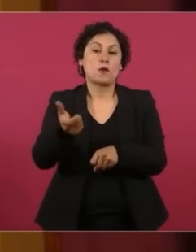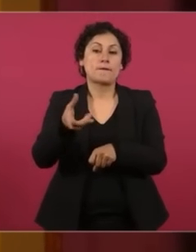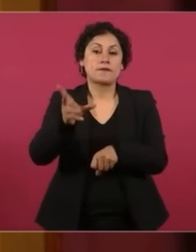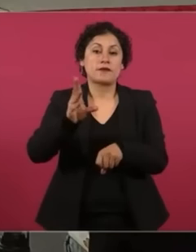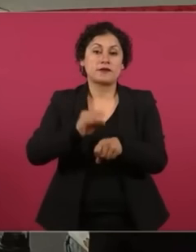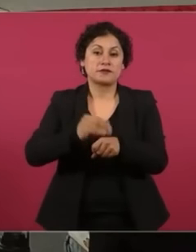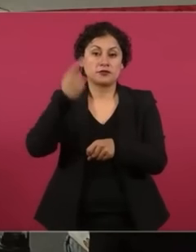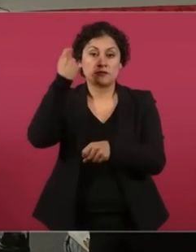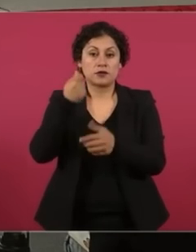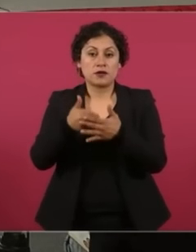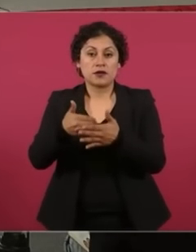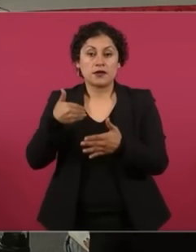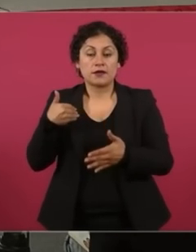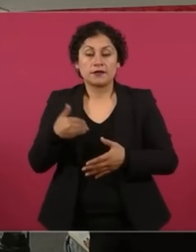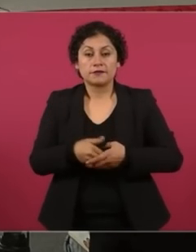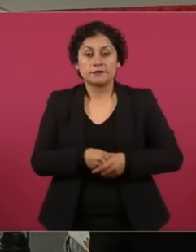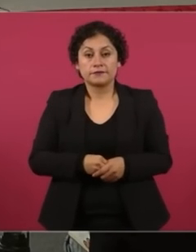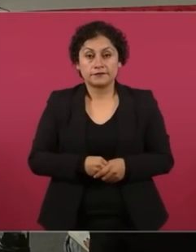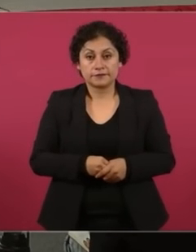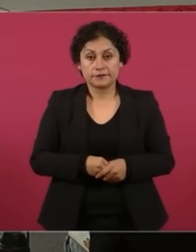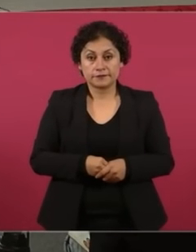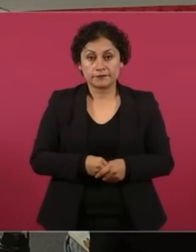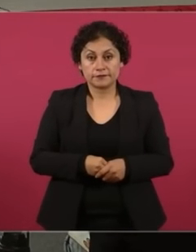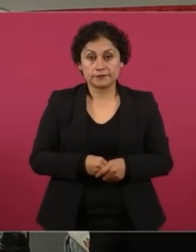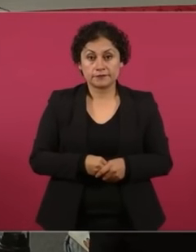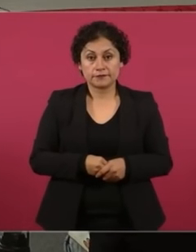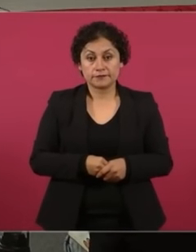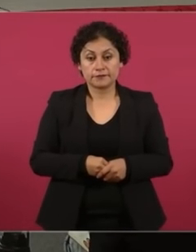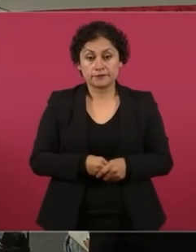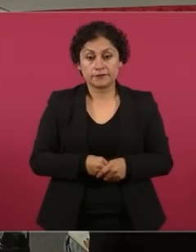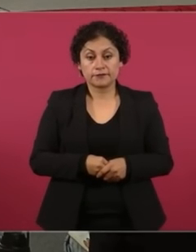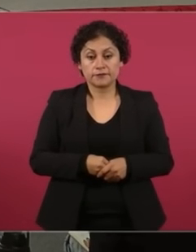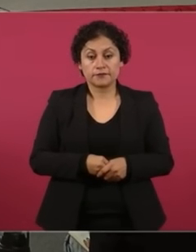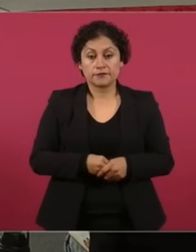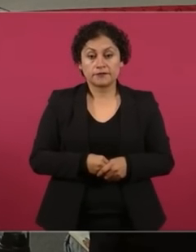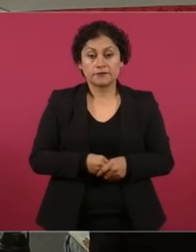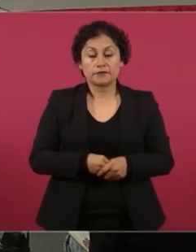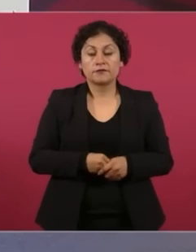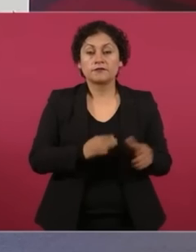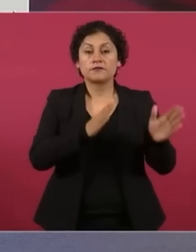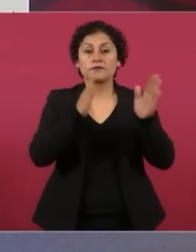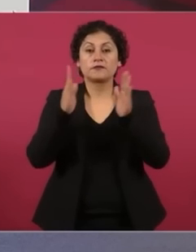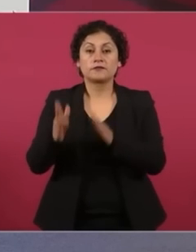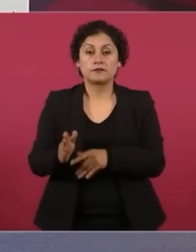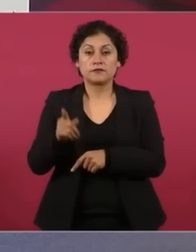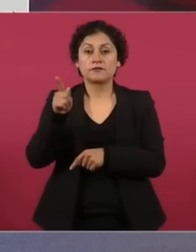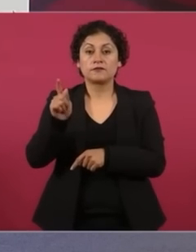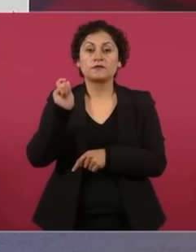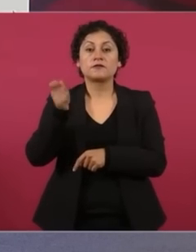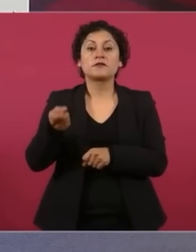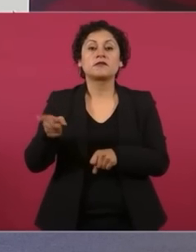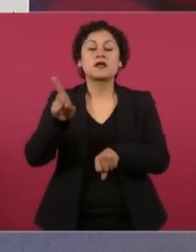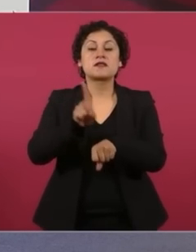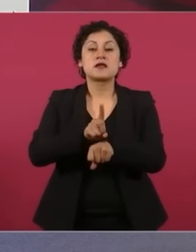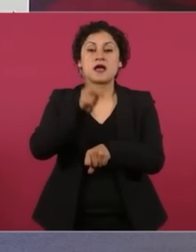estímulo del día del padre,